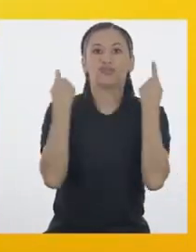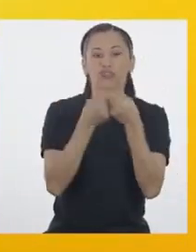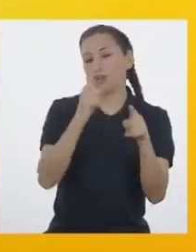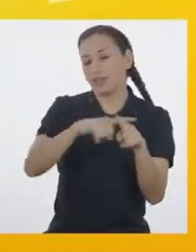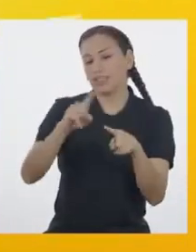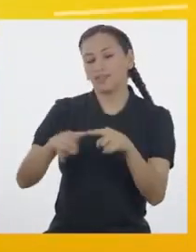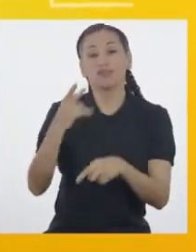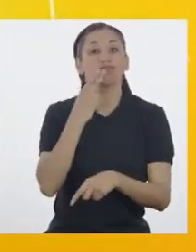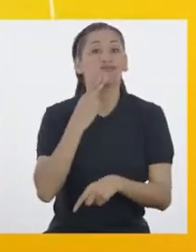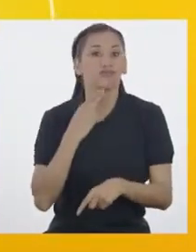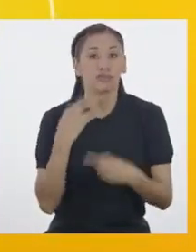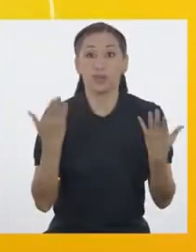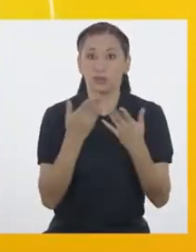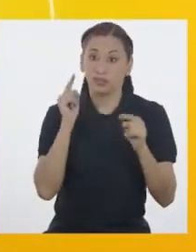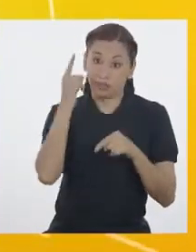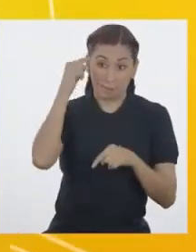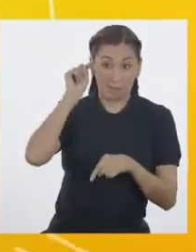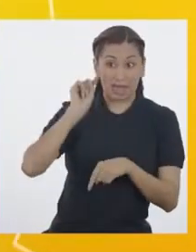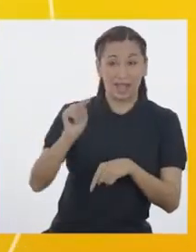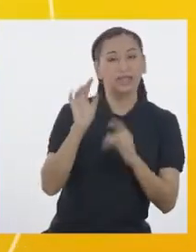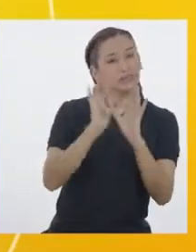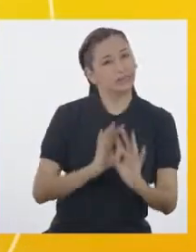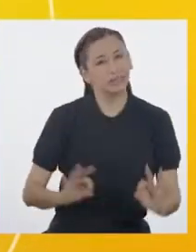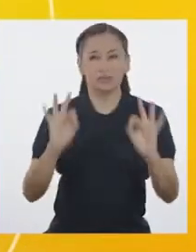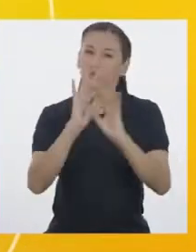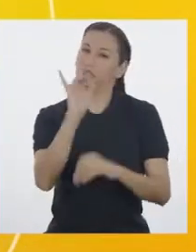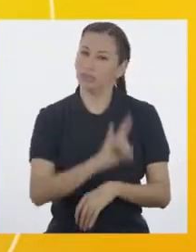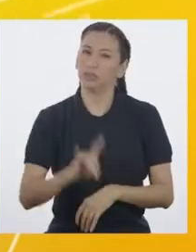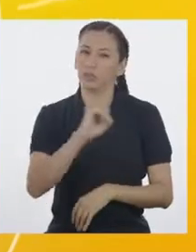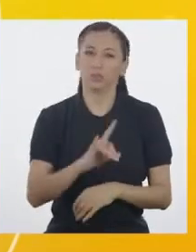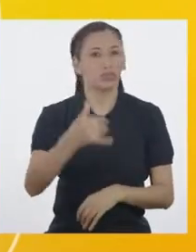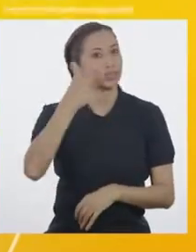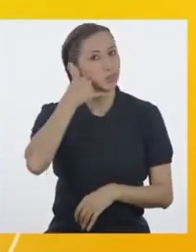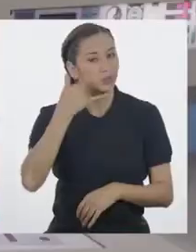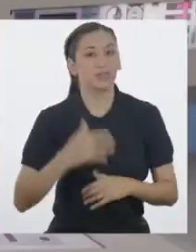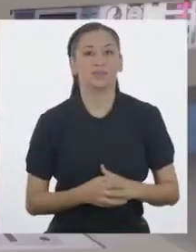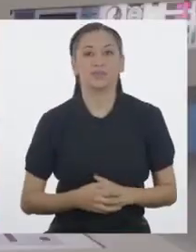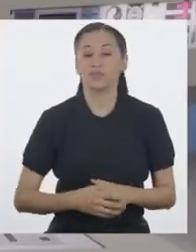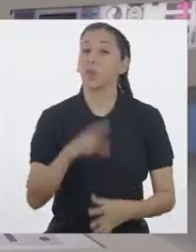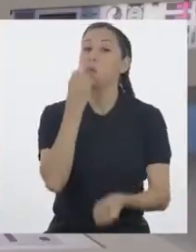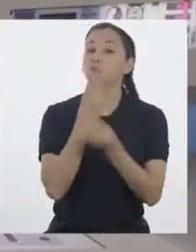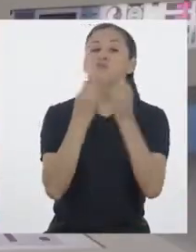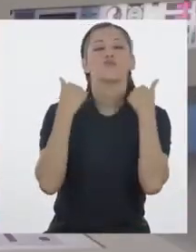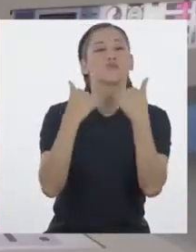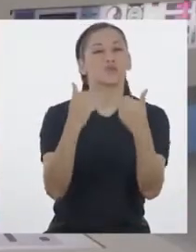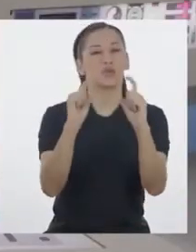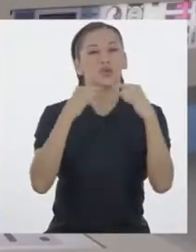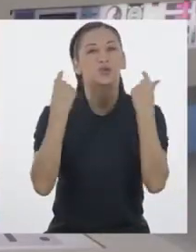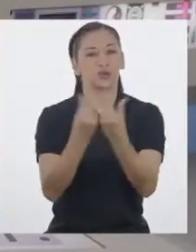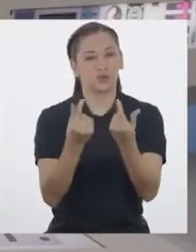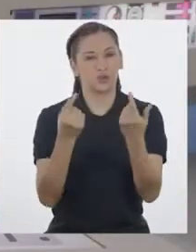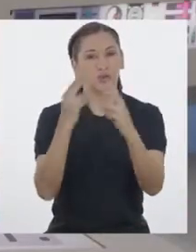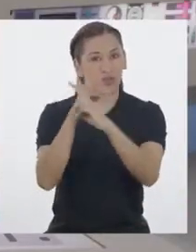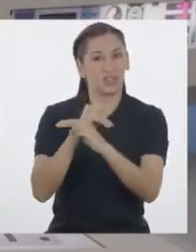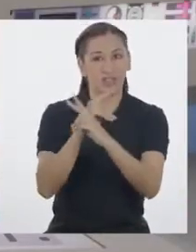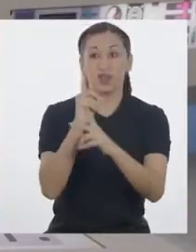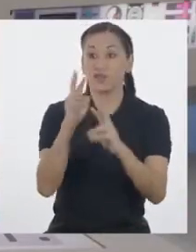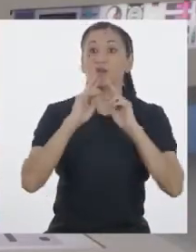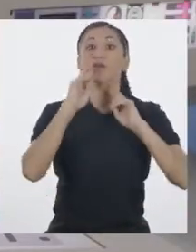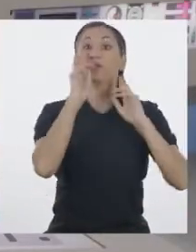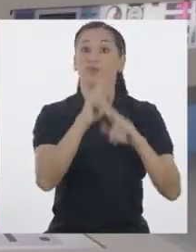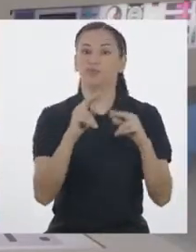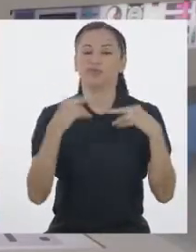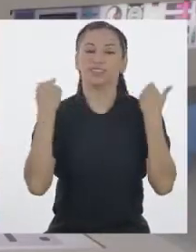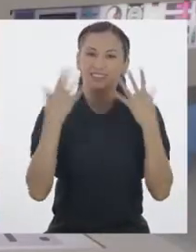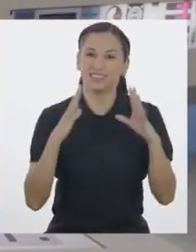postres. Por eso para ella es muy importante el celular. ¡Muy bien, equipo Vizcacha! ¡Han